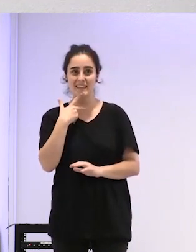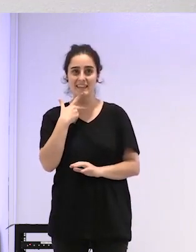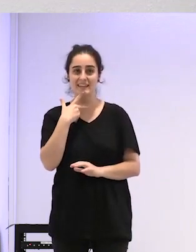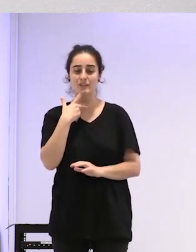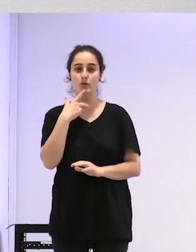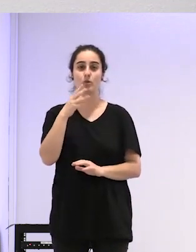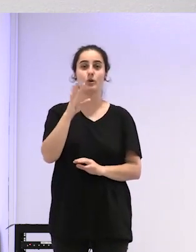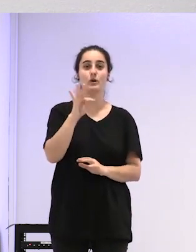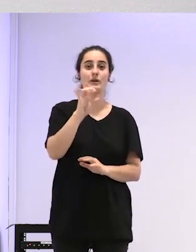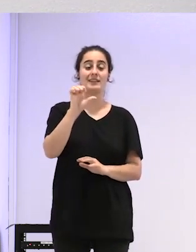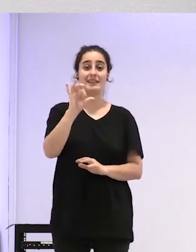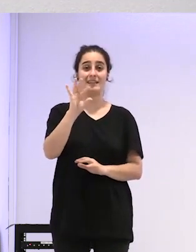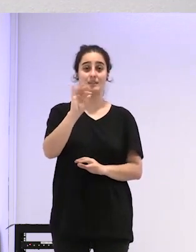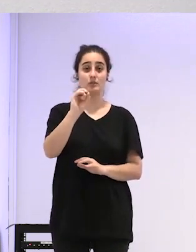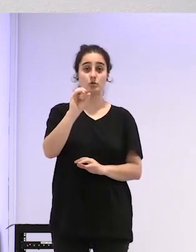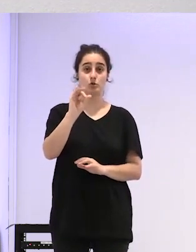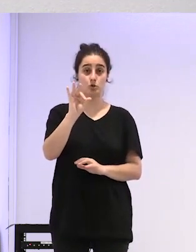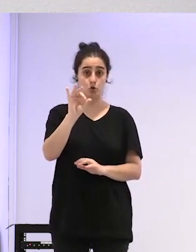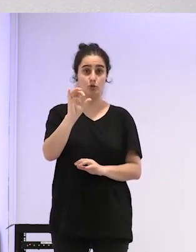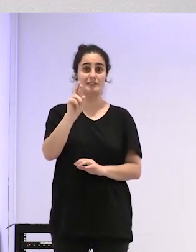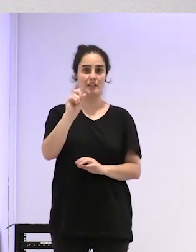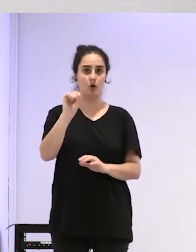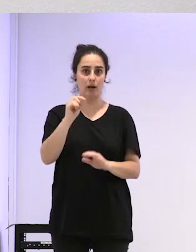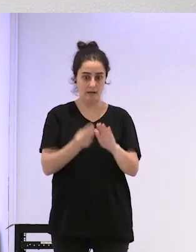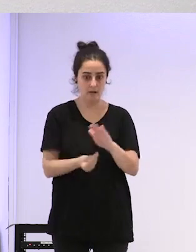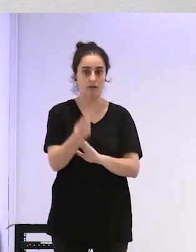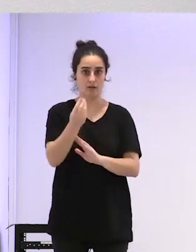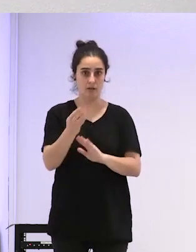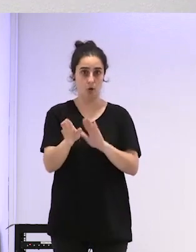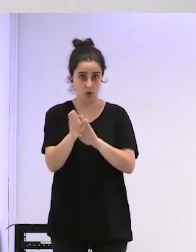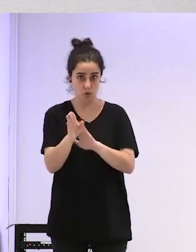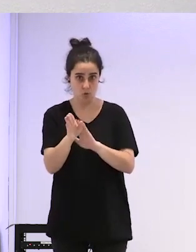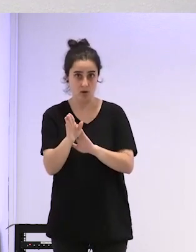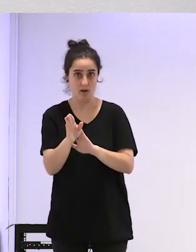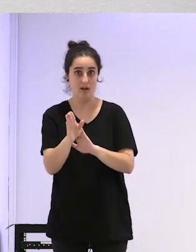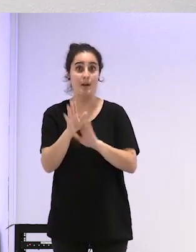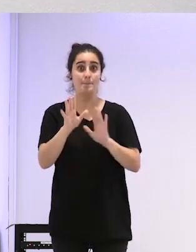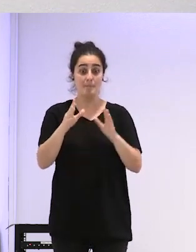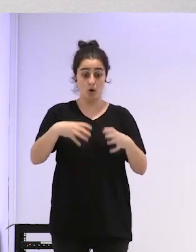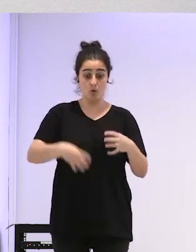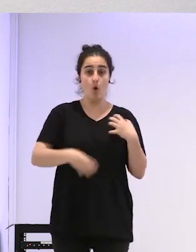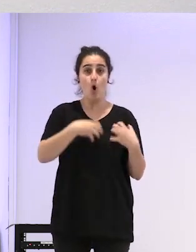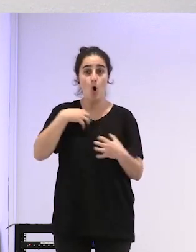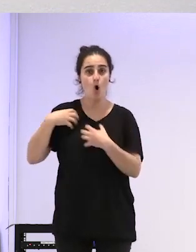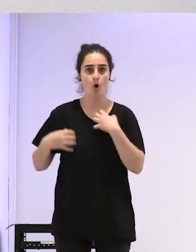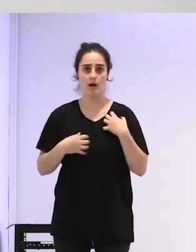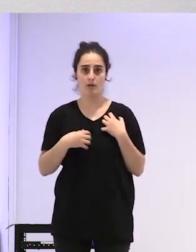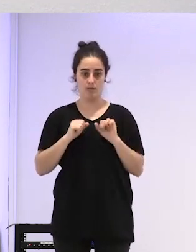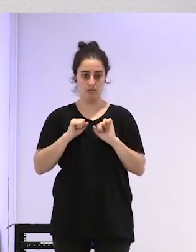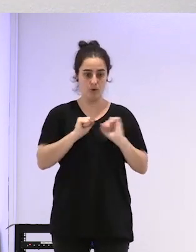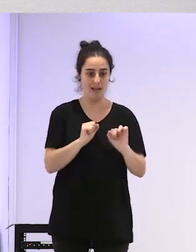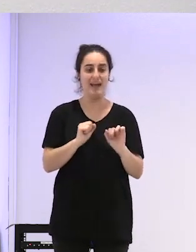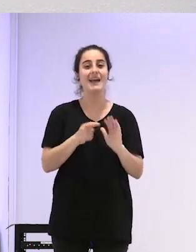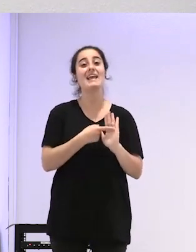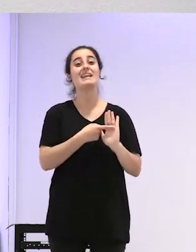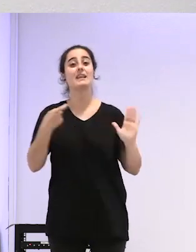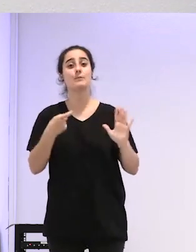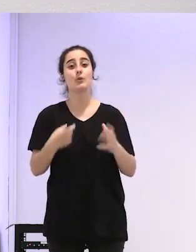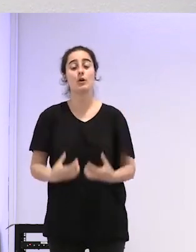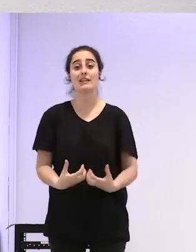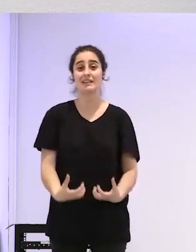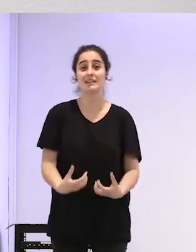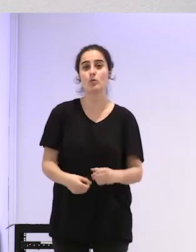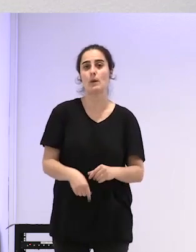testosterona bloquea la acción de testosterona en todos los órganos del cuerpo excepto en testículos y